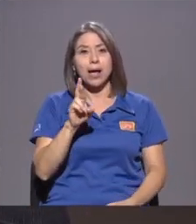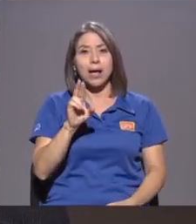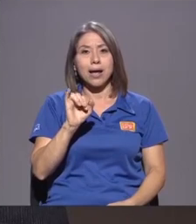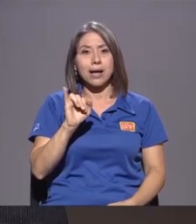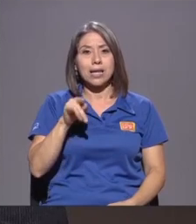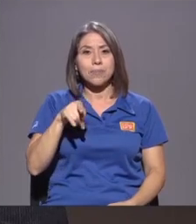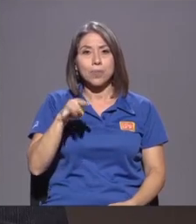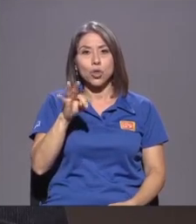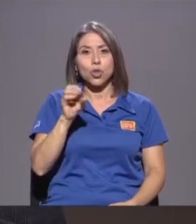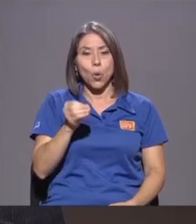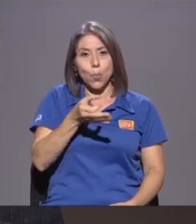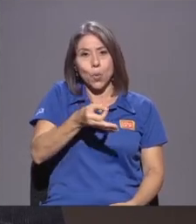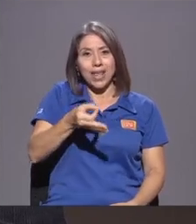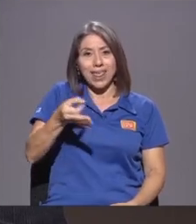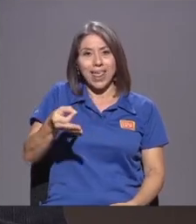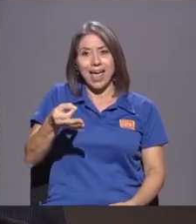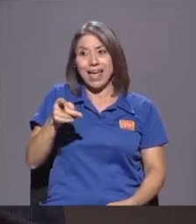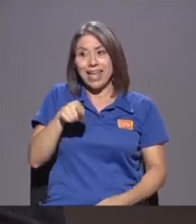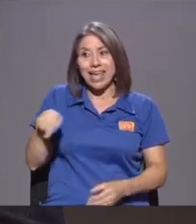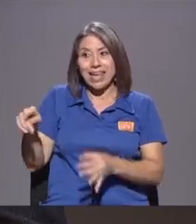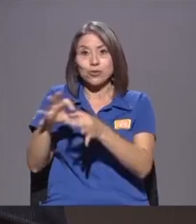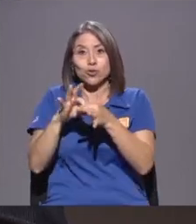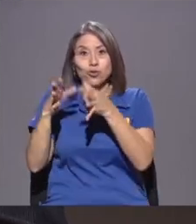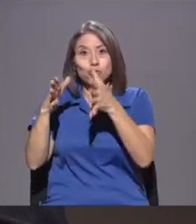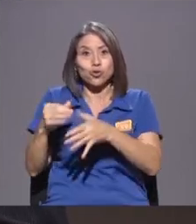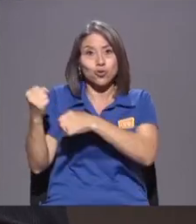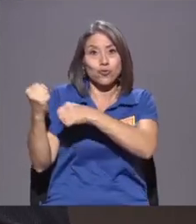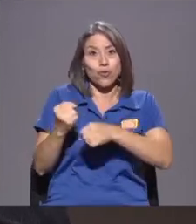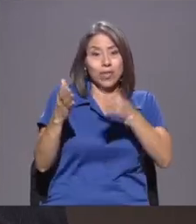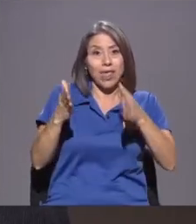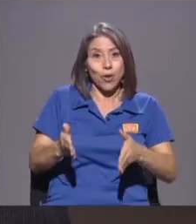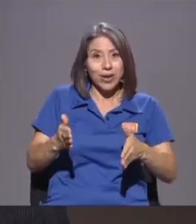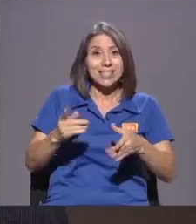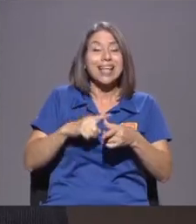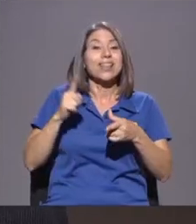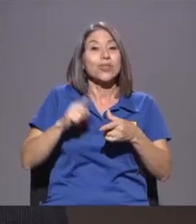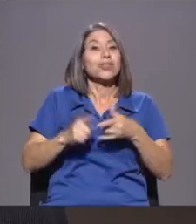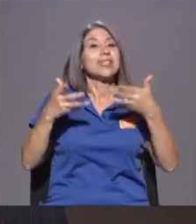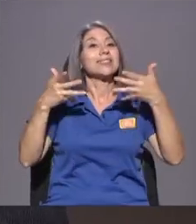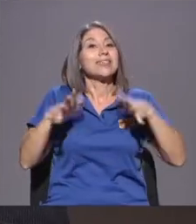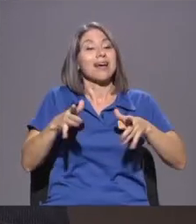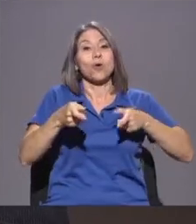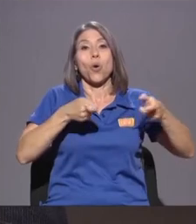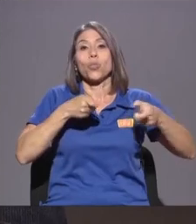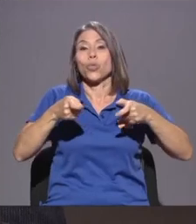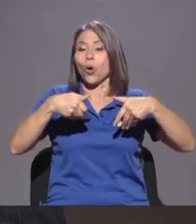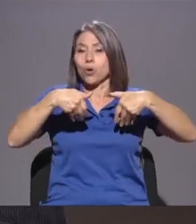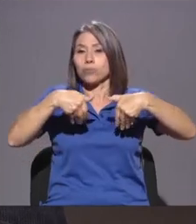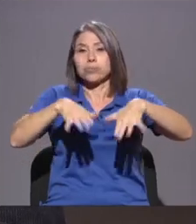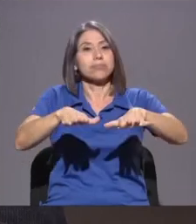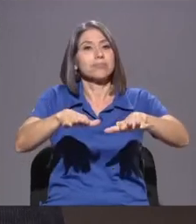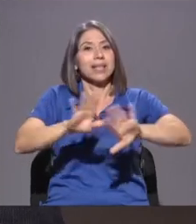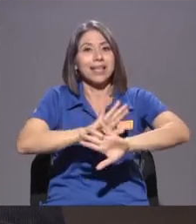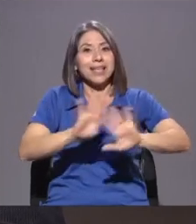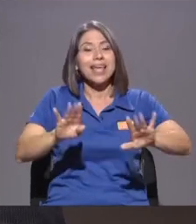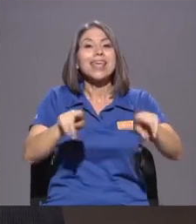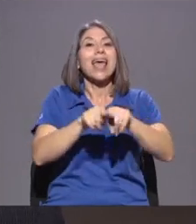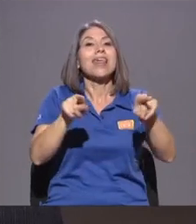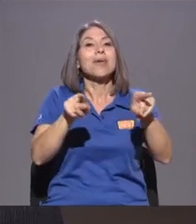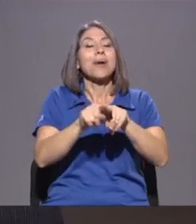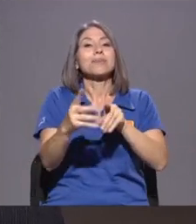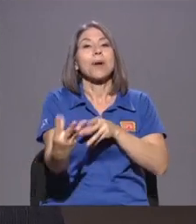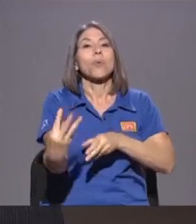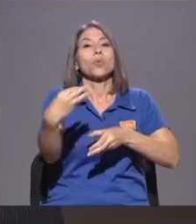De socios Fundadores Eventualmente Dicen ellos Van a Soltar el control Del negocio Y además Vamos a Introducir Los